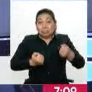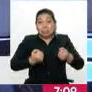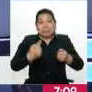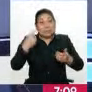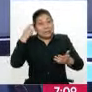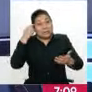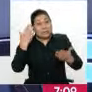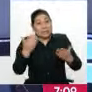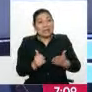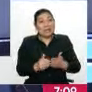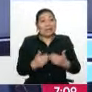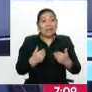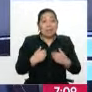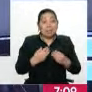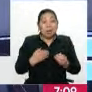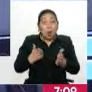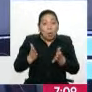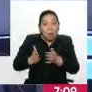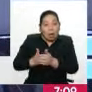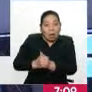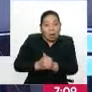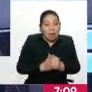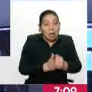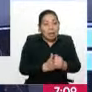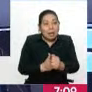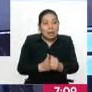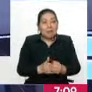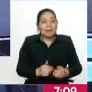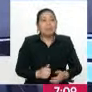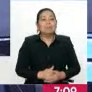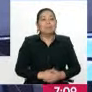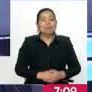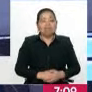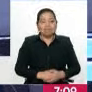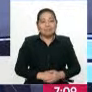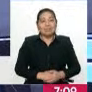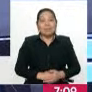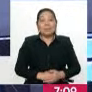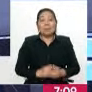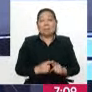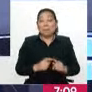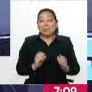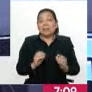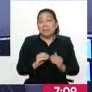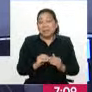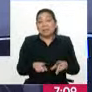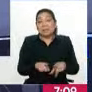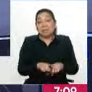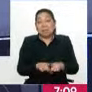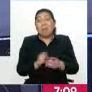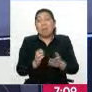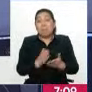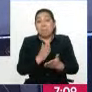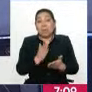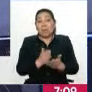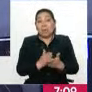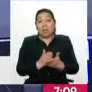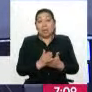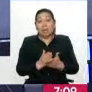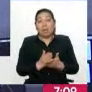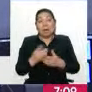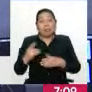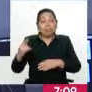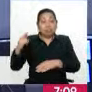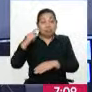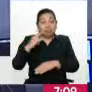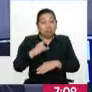orientado y teníamos que guiarlo a la pista de aterrizaje. Esa fue la... Y, bueno, he tenido también un problema también de tren de aterrizaje